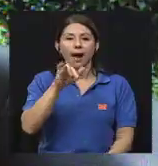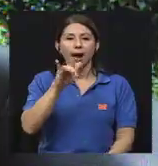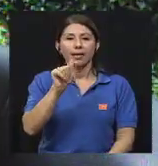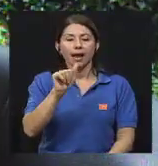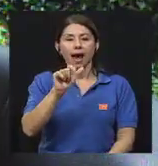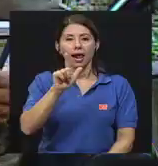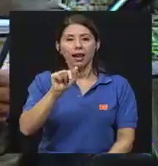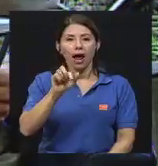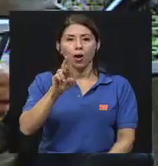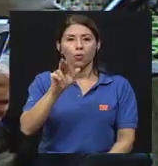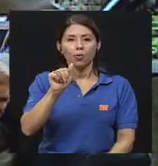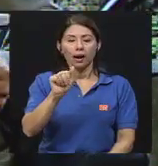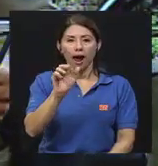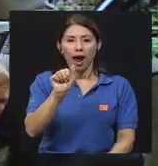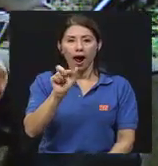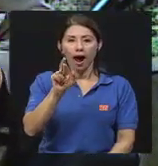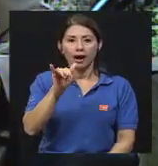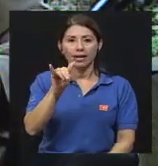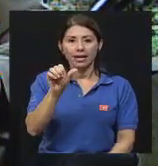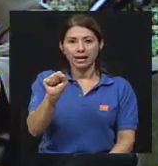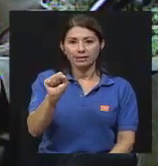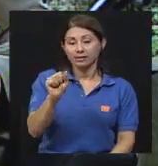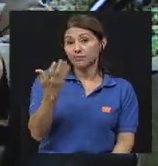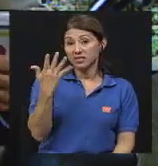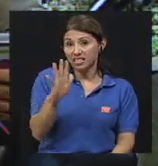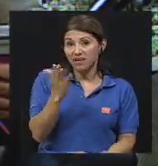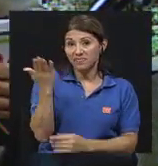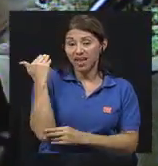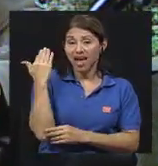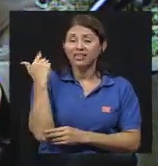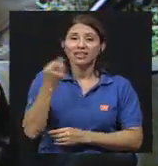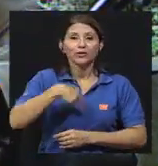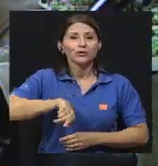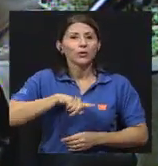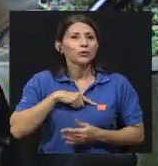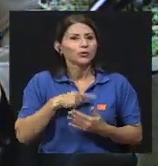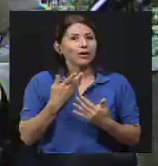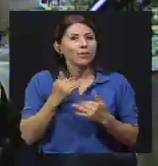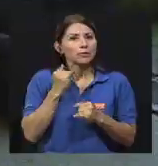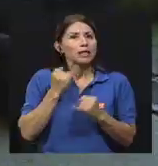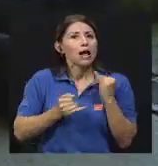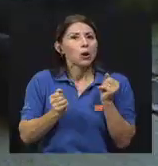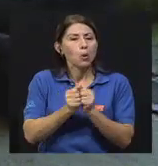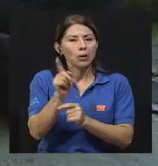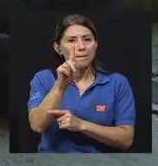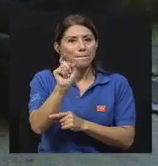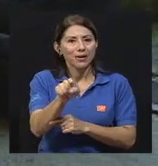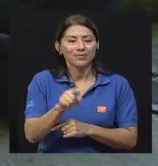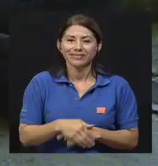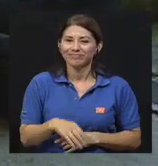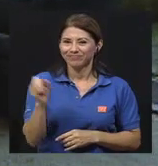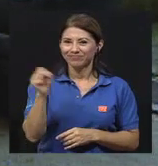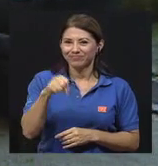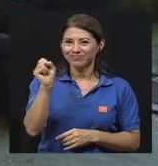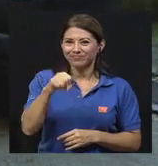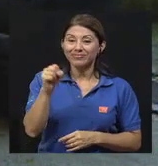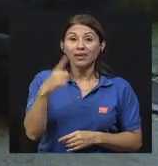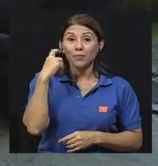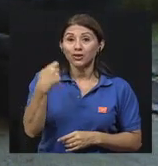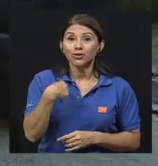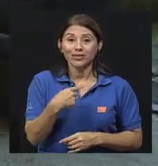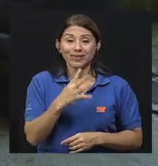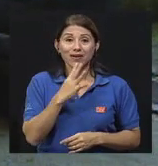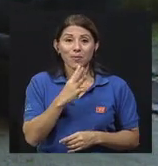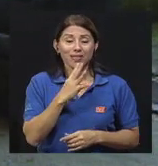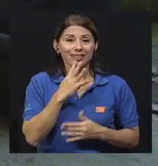Laura Arias, con quien en el bloque anterior nos quedamos con una pregunta, ¿verdad? Claro, porque es que yo le estaba comentando a